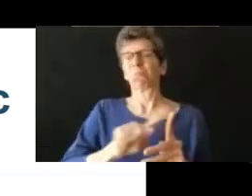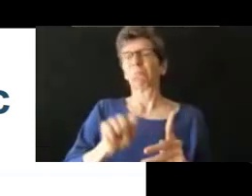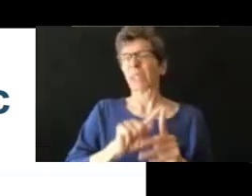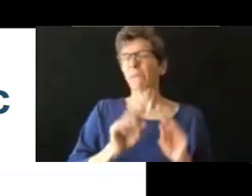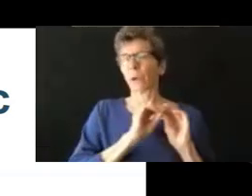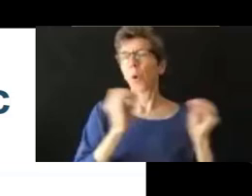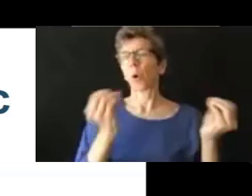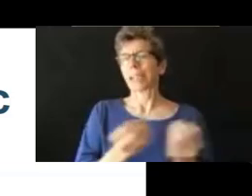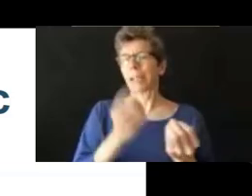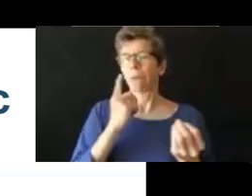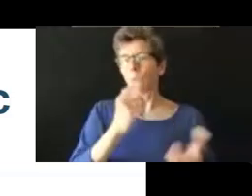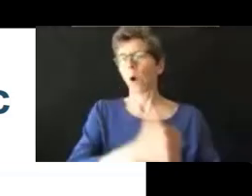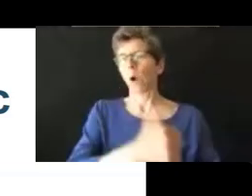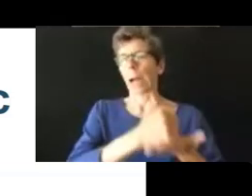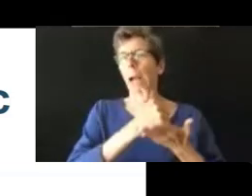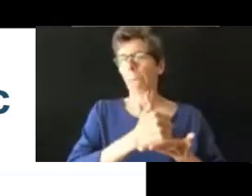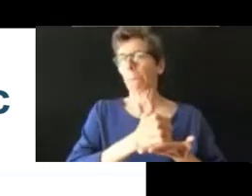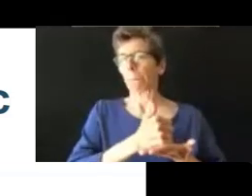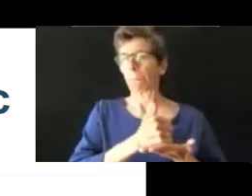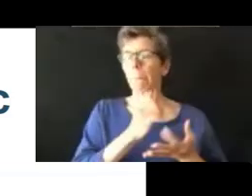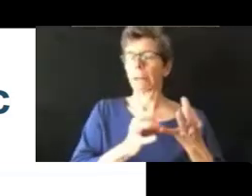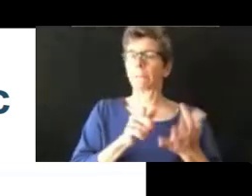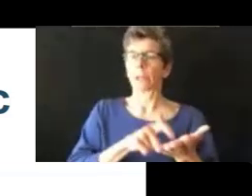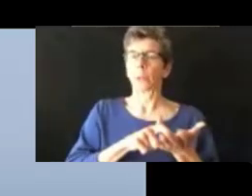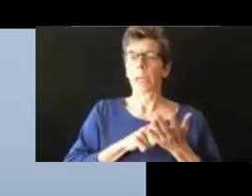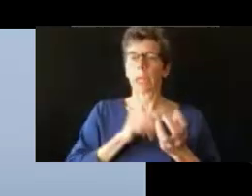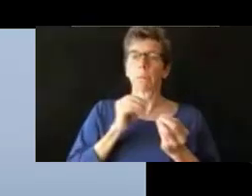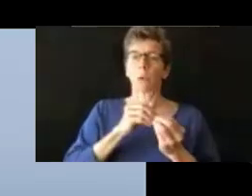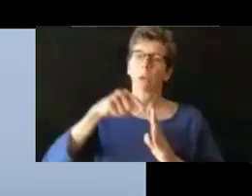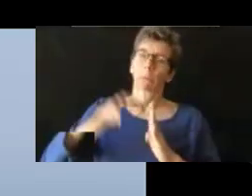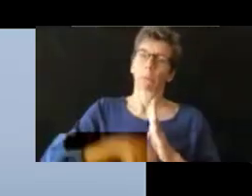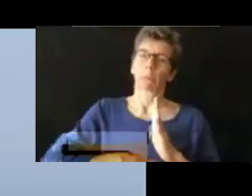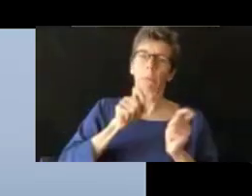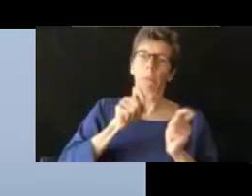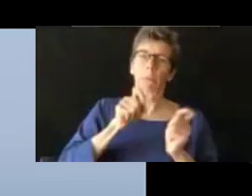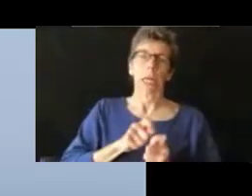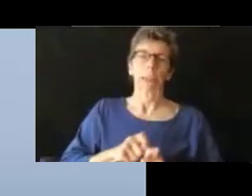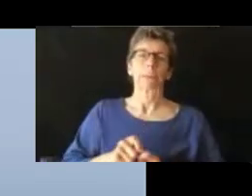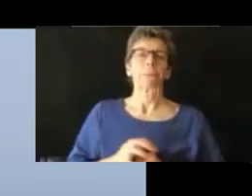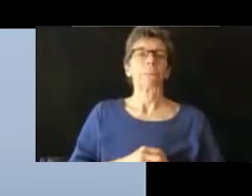o de Disability Rights Washington, si tienen más preguntas específicas.